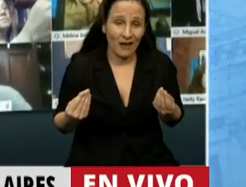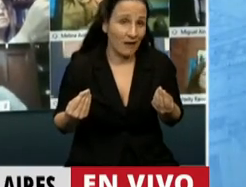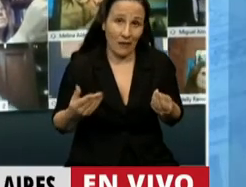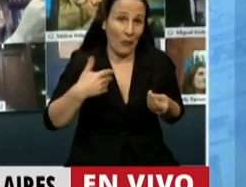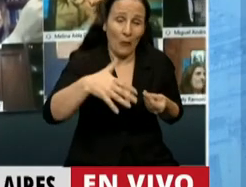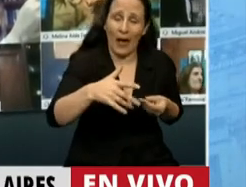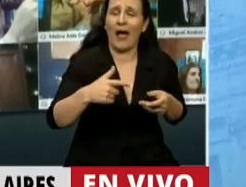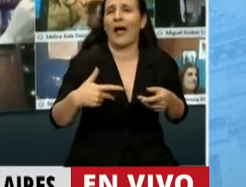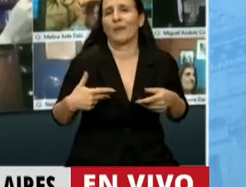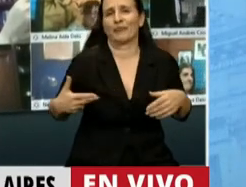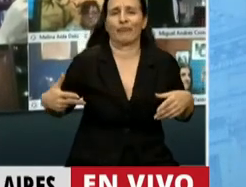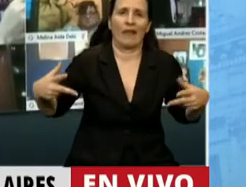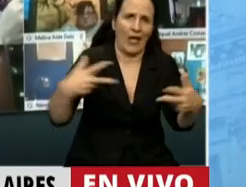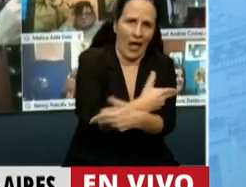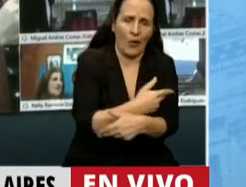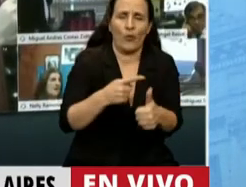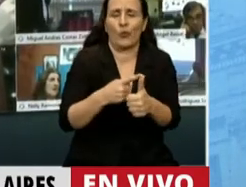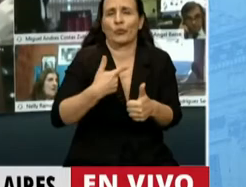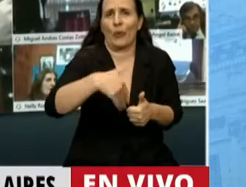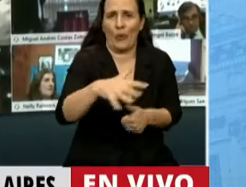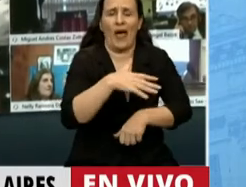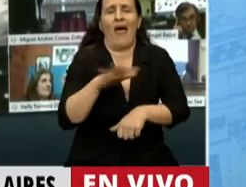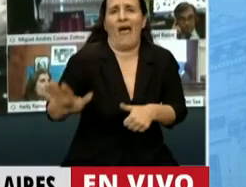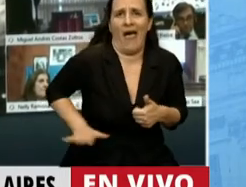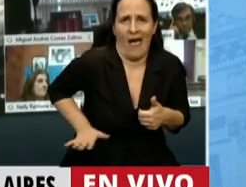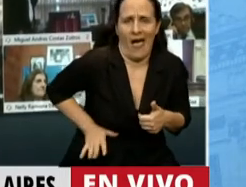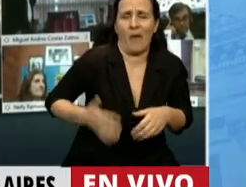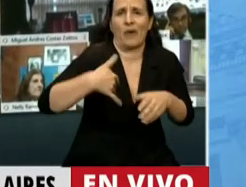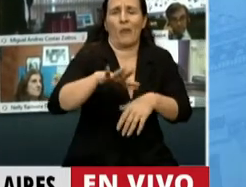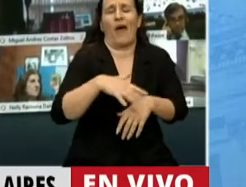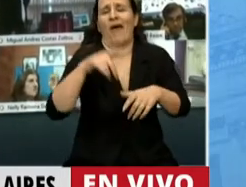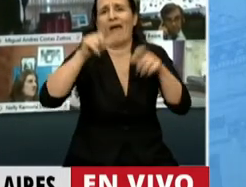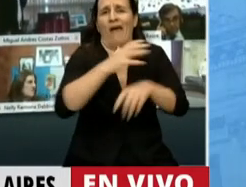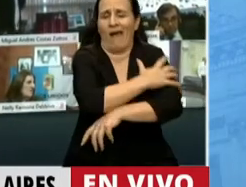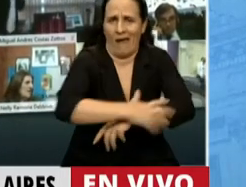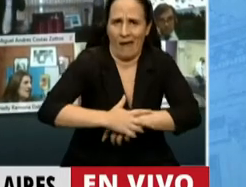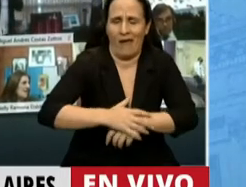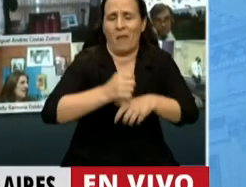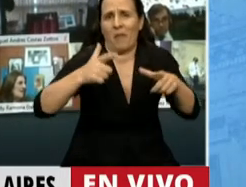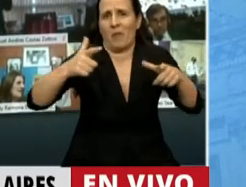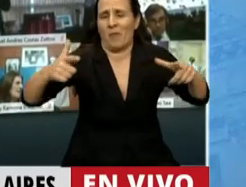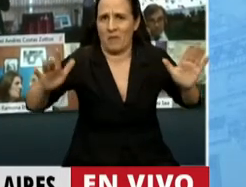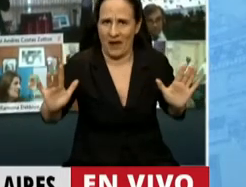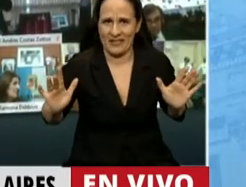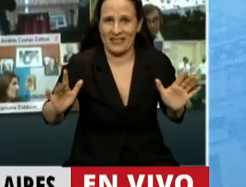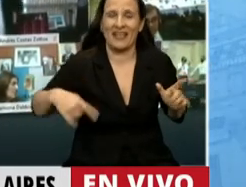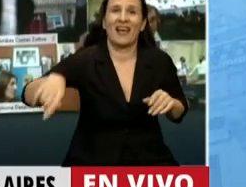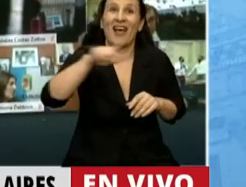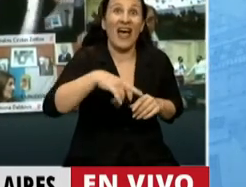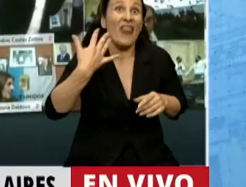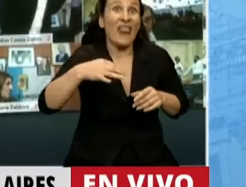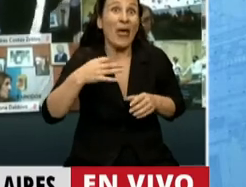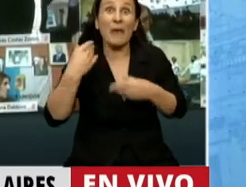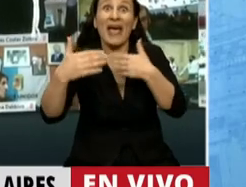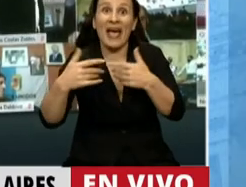no sea más ajuste, más hambre y más miseria. Todo lo contrario a lo que hay que hacer.